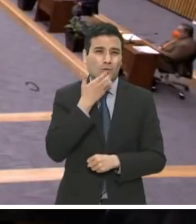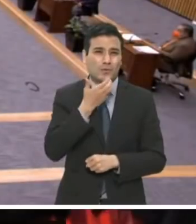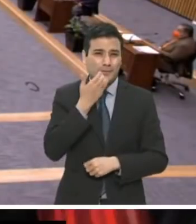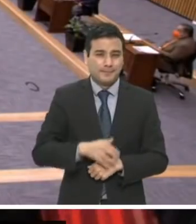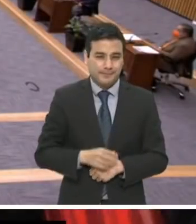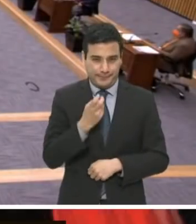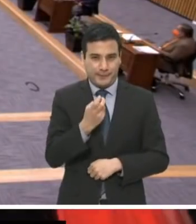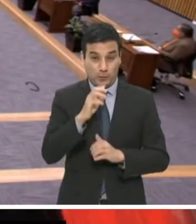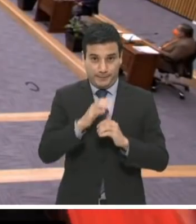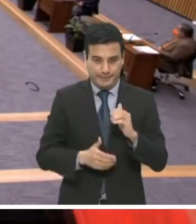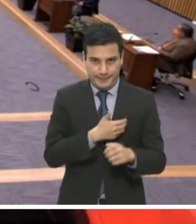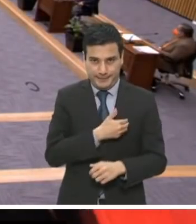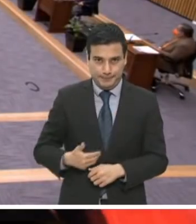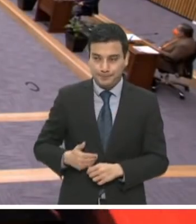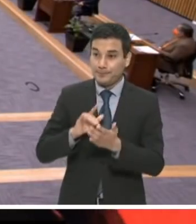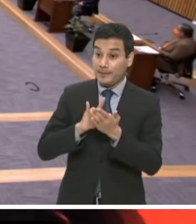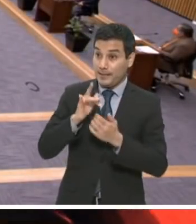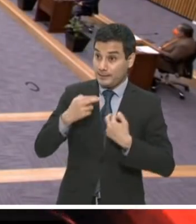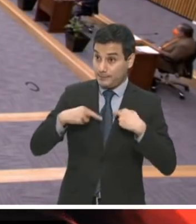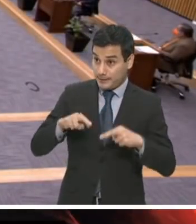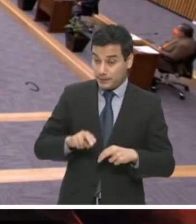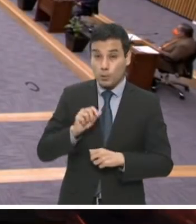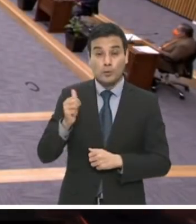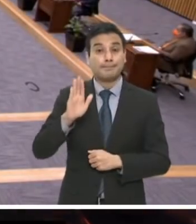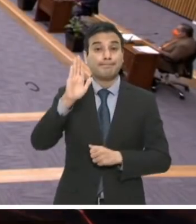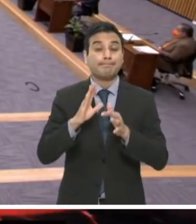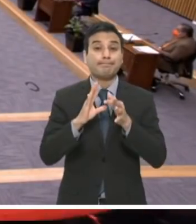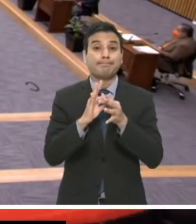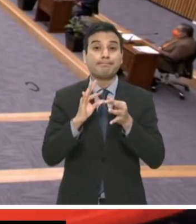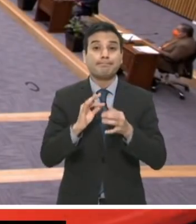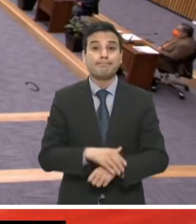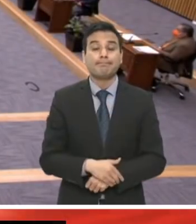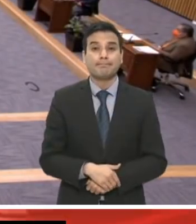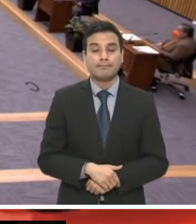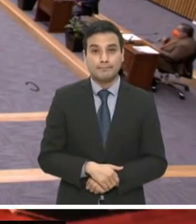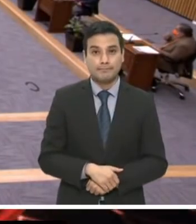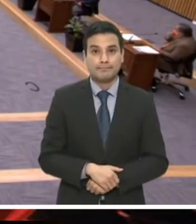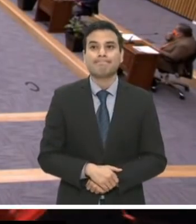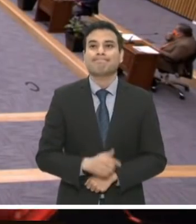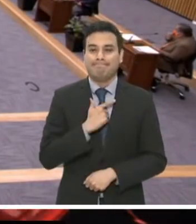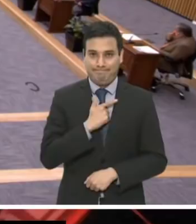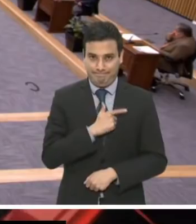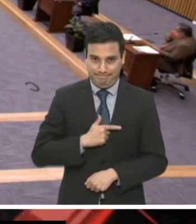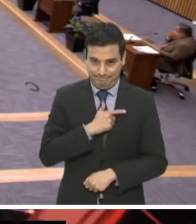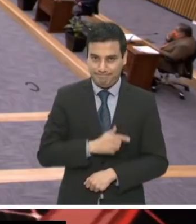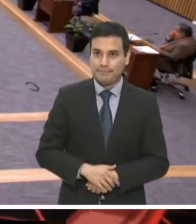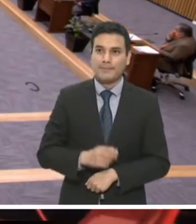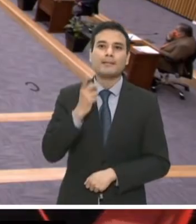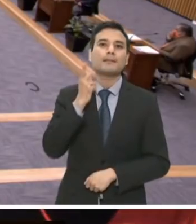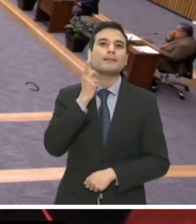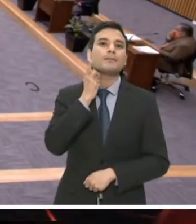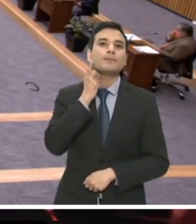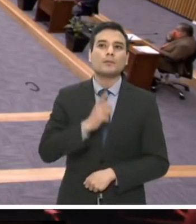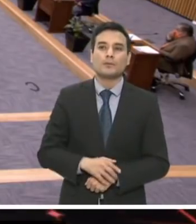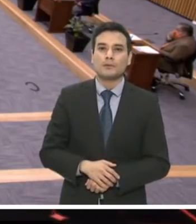Gracias, señor representante. ¿Alguna intervención adicional? Con gusto tiene la palabra el diputado